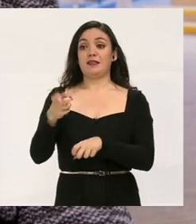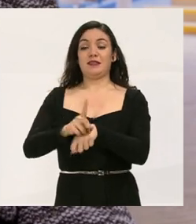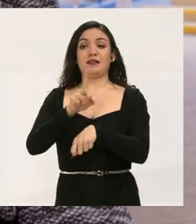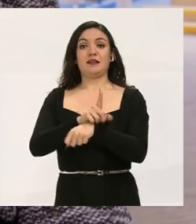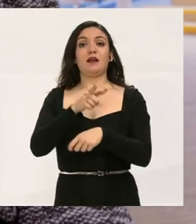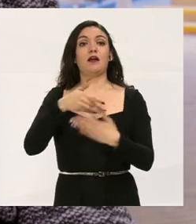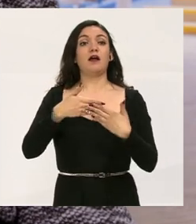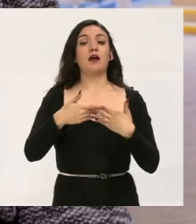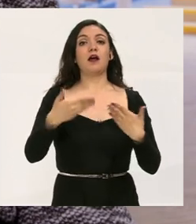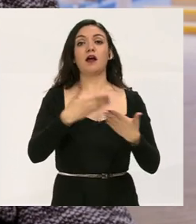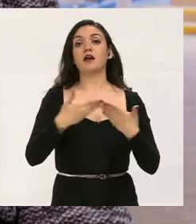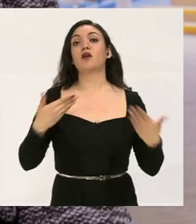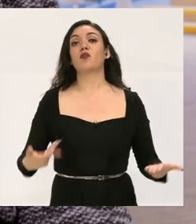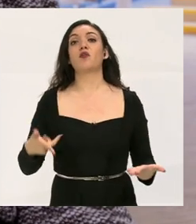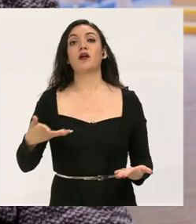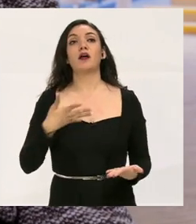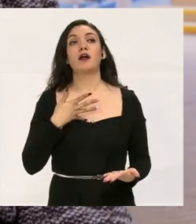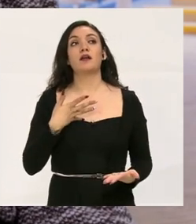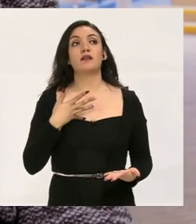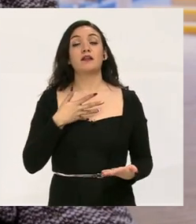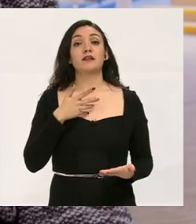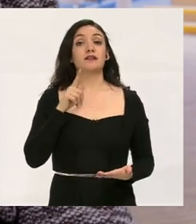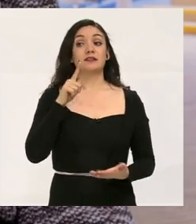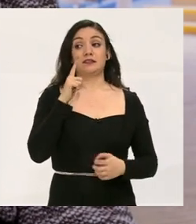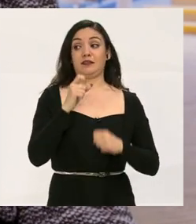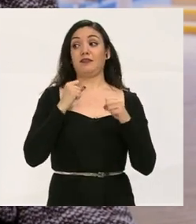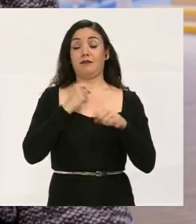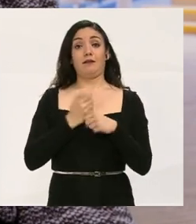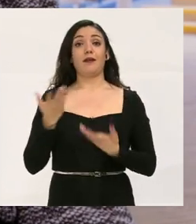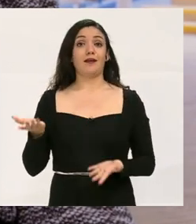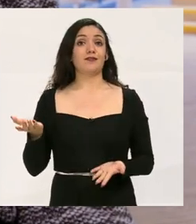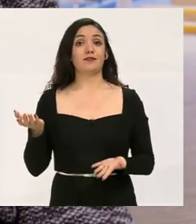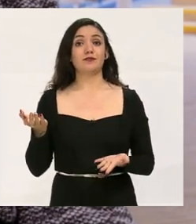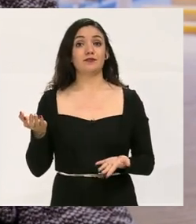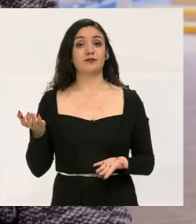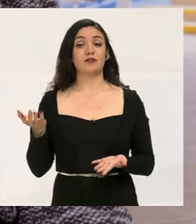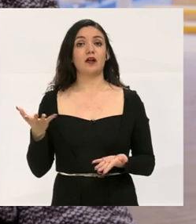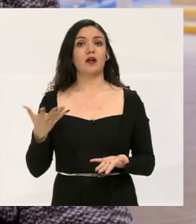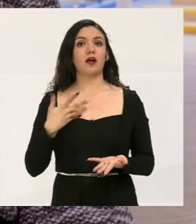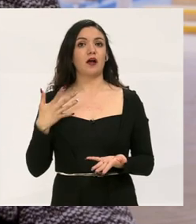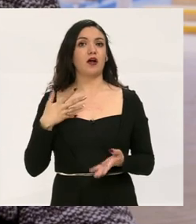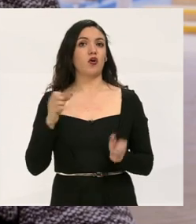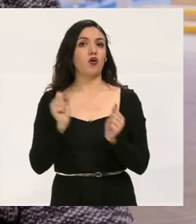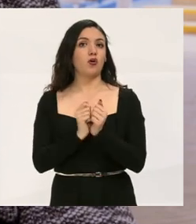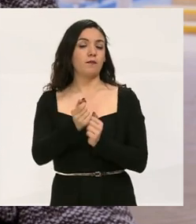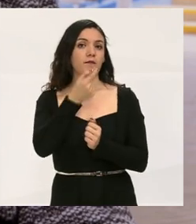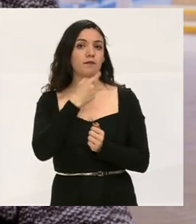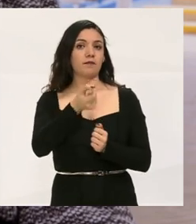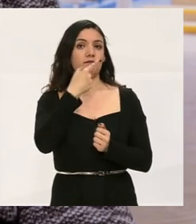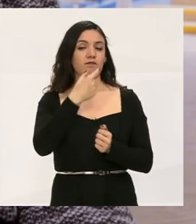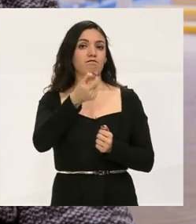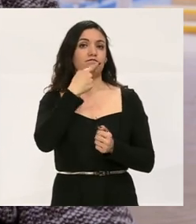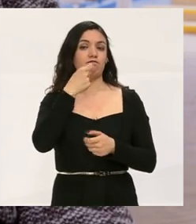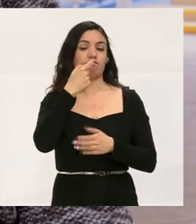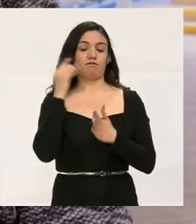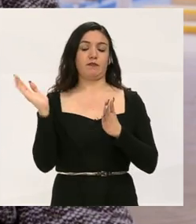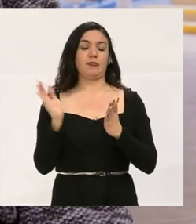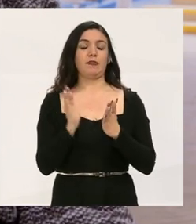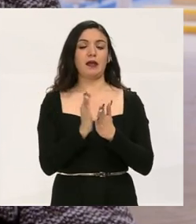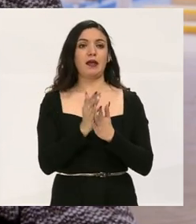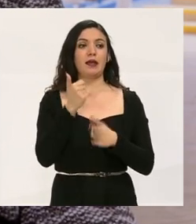y desde ahí, hasta ahora, casi 17 años, ha sido con medicamento.